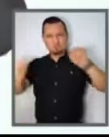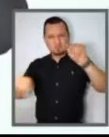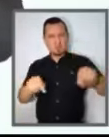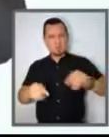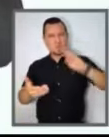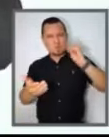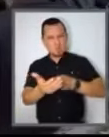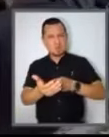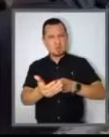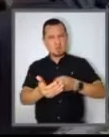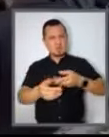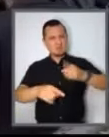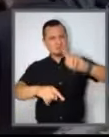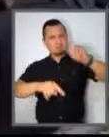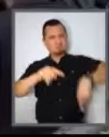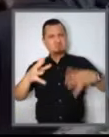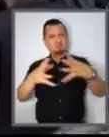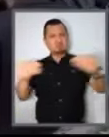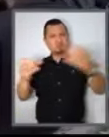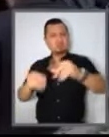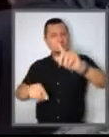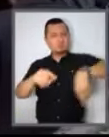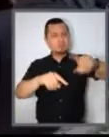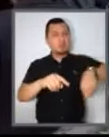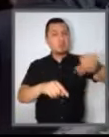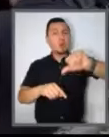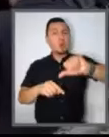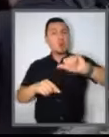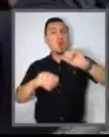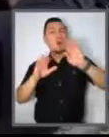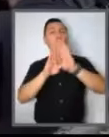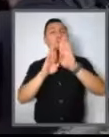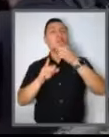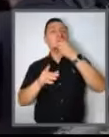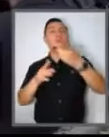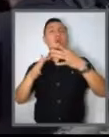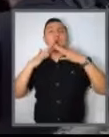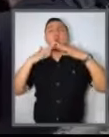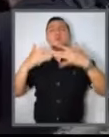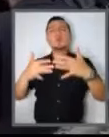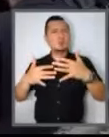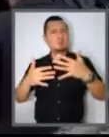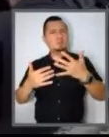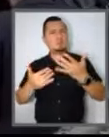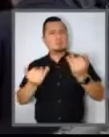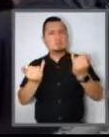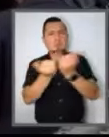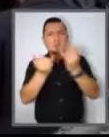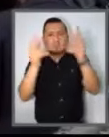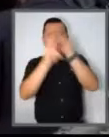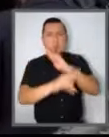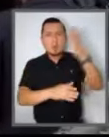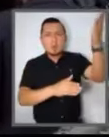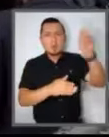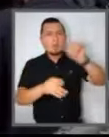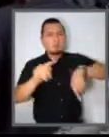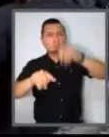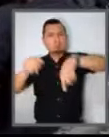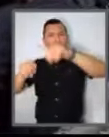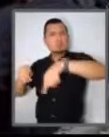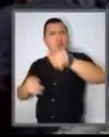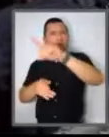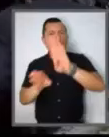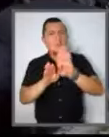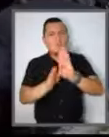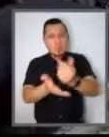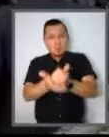lo que hoy se está haciendo en el Senado de la República, ya se hizo en el Congreso, es autorizar al gobierno federal para que al desaparecer